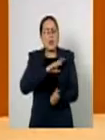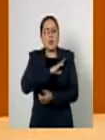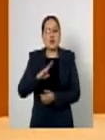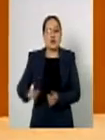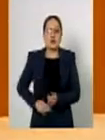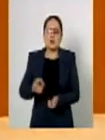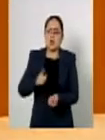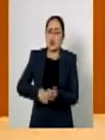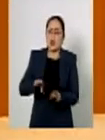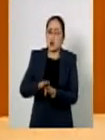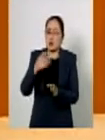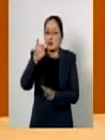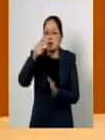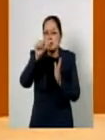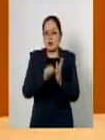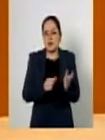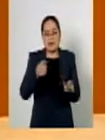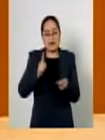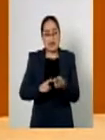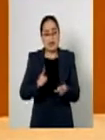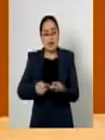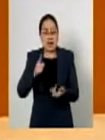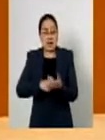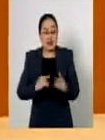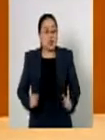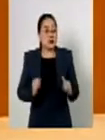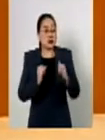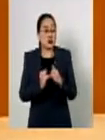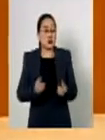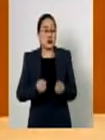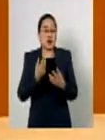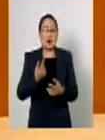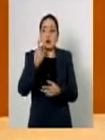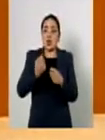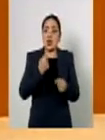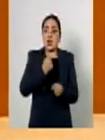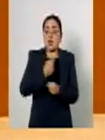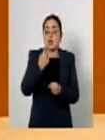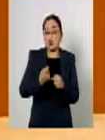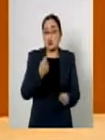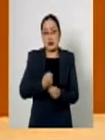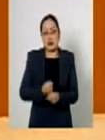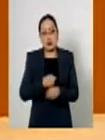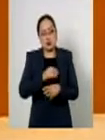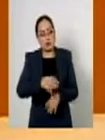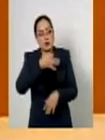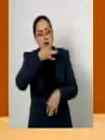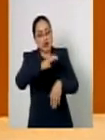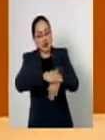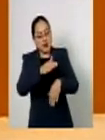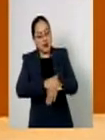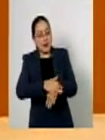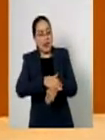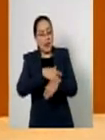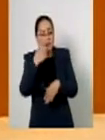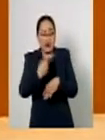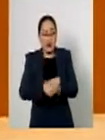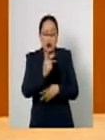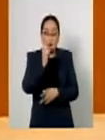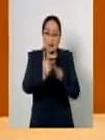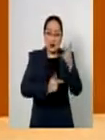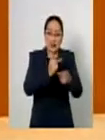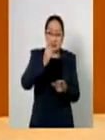semestralmente y en los entes públicos sea cada año el sistema de alertas dejará de ser así